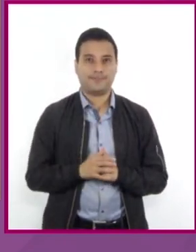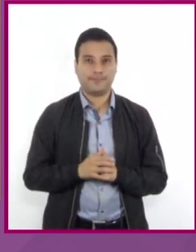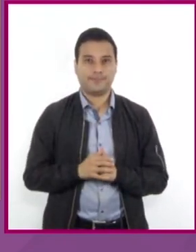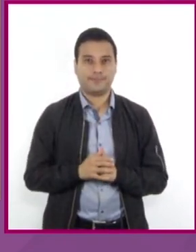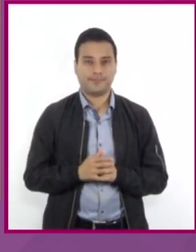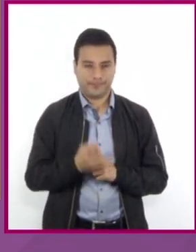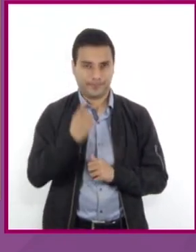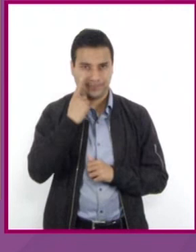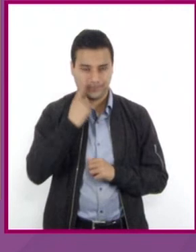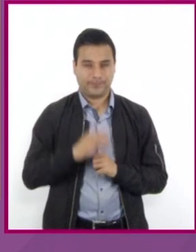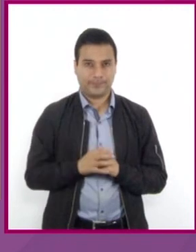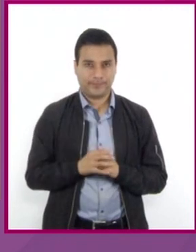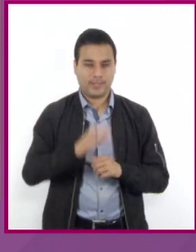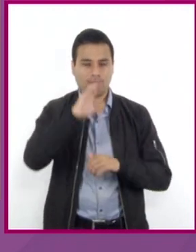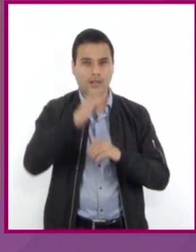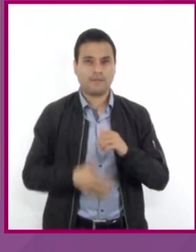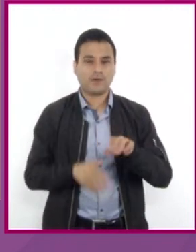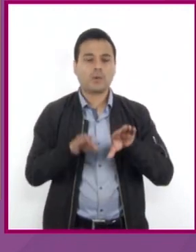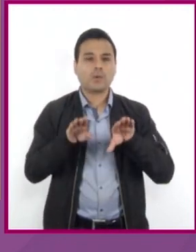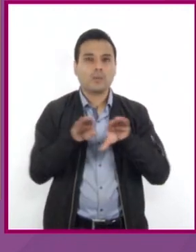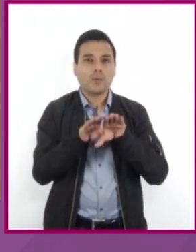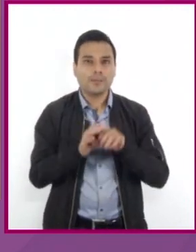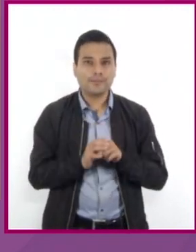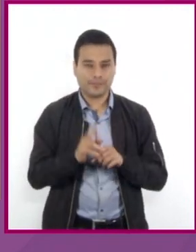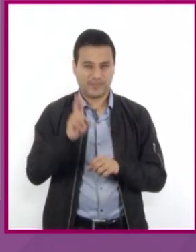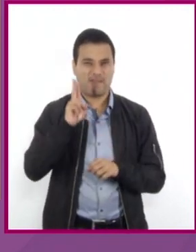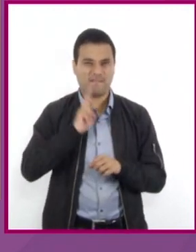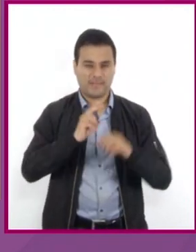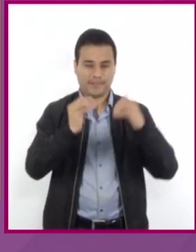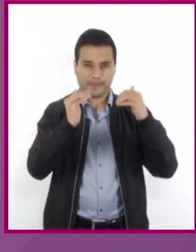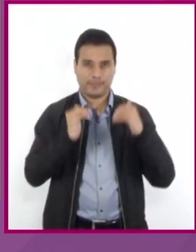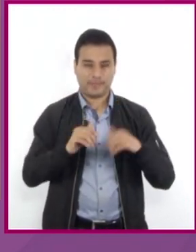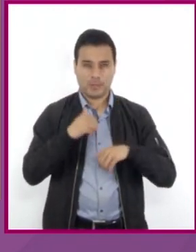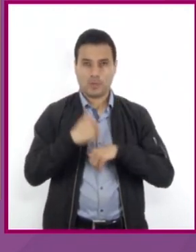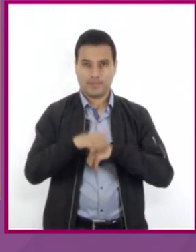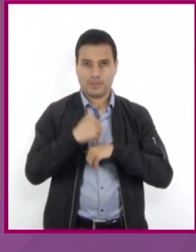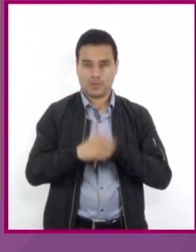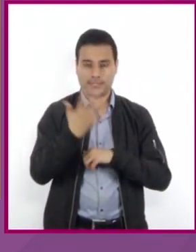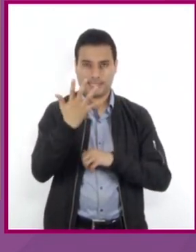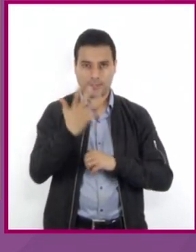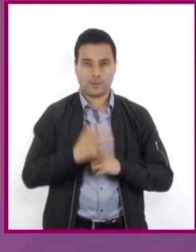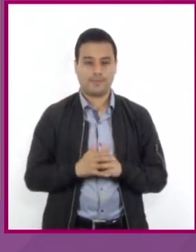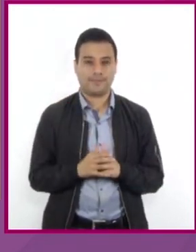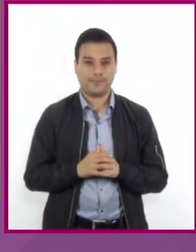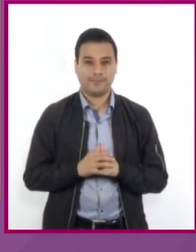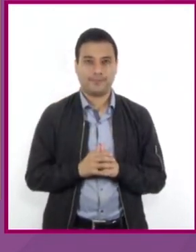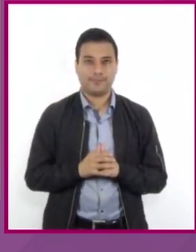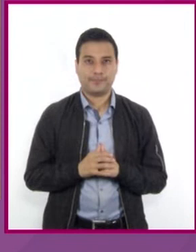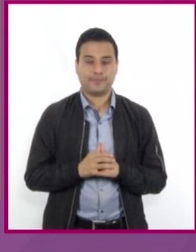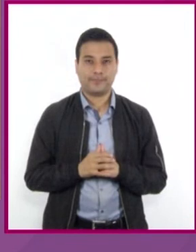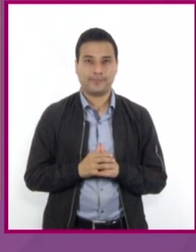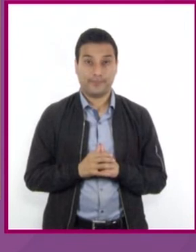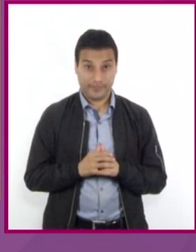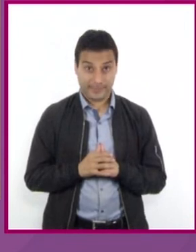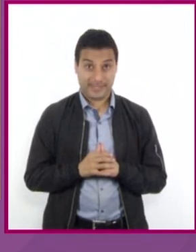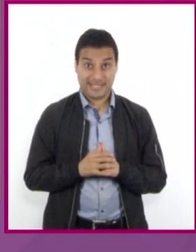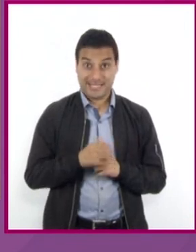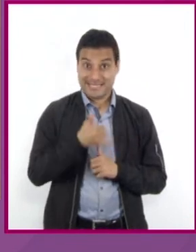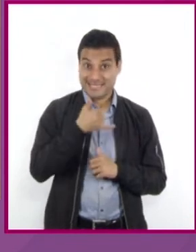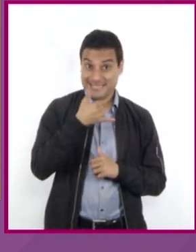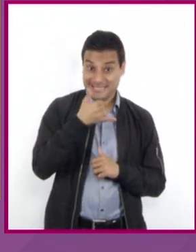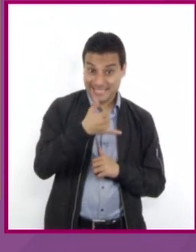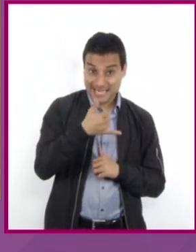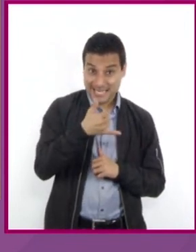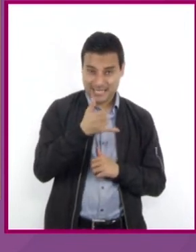finalizar el problema 3 llevamos a cabo el paso número 5 sustituimos el valor numérico de la literal